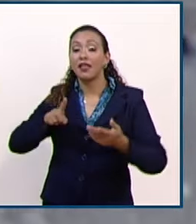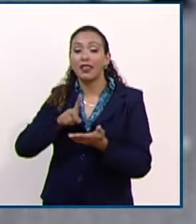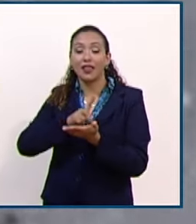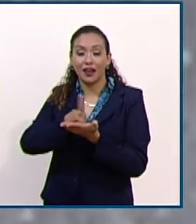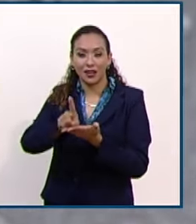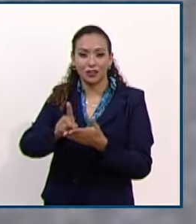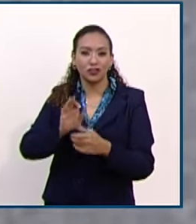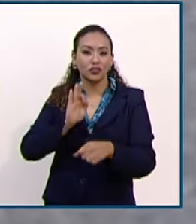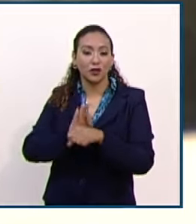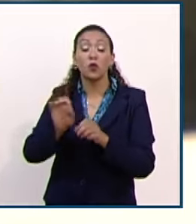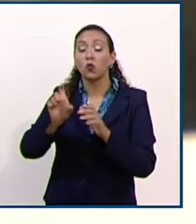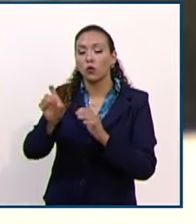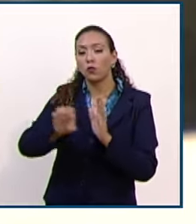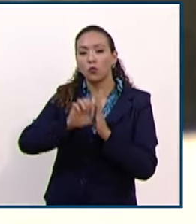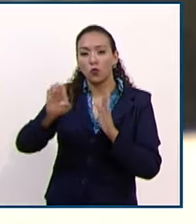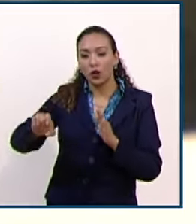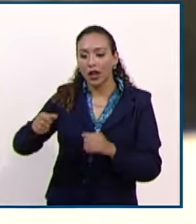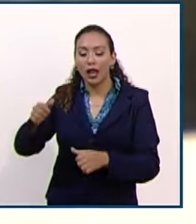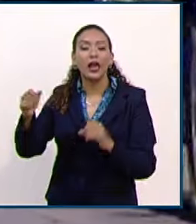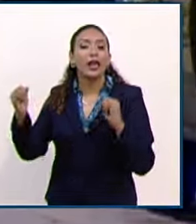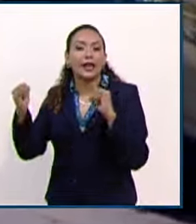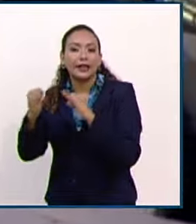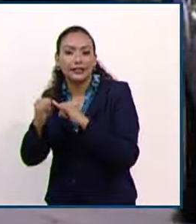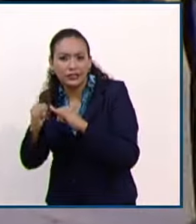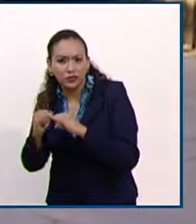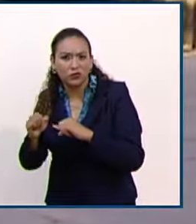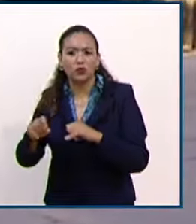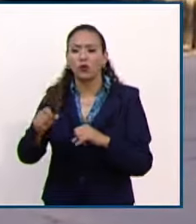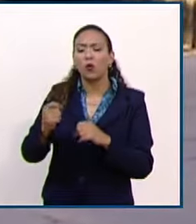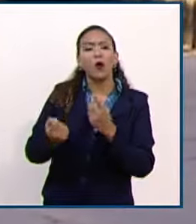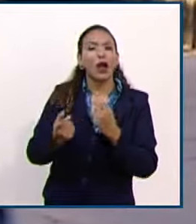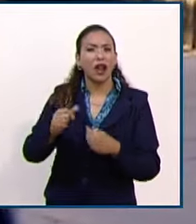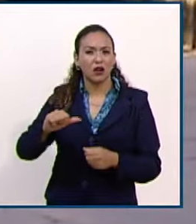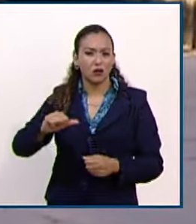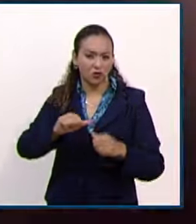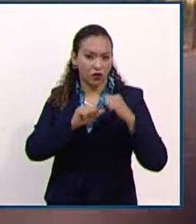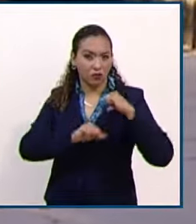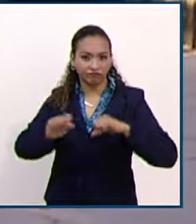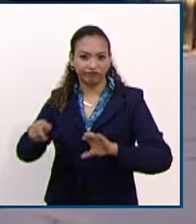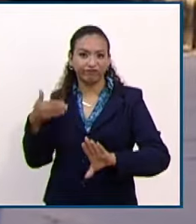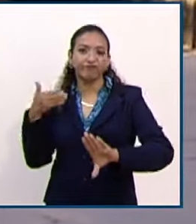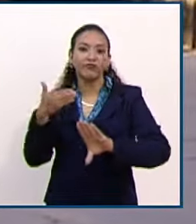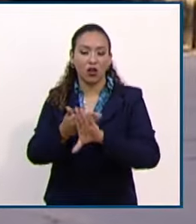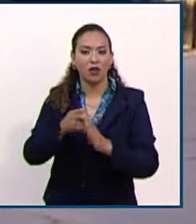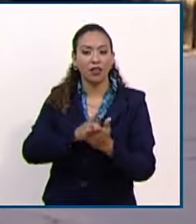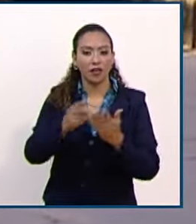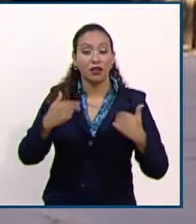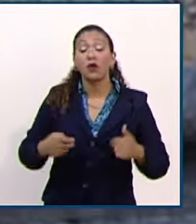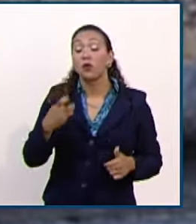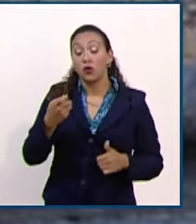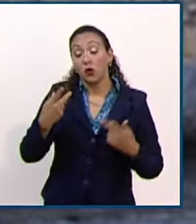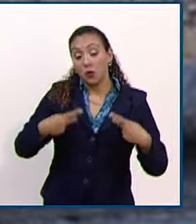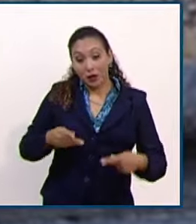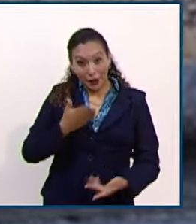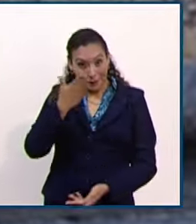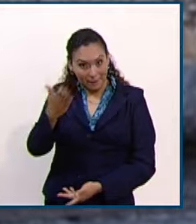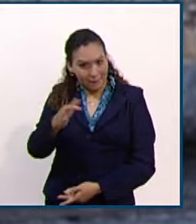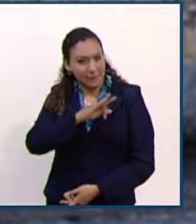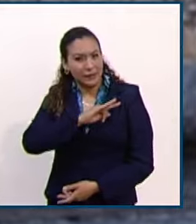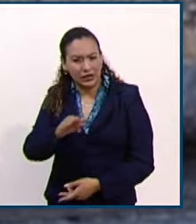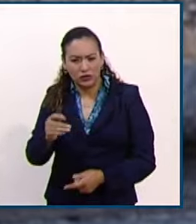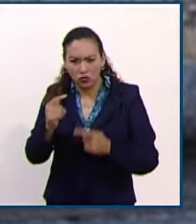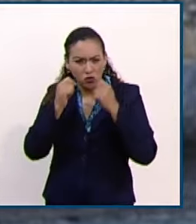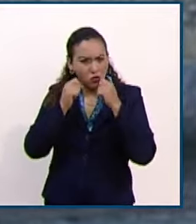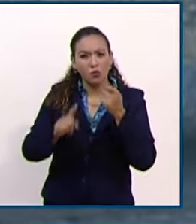cuando una autoridad los vulnera a través de actos ilegales. Es un medio al que todo ciudadano puede recurrir y en caso de